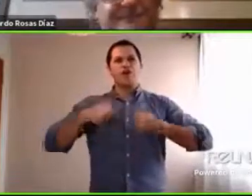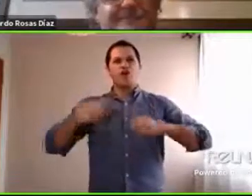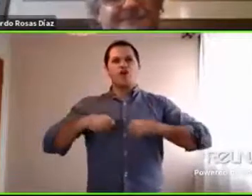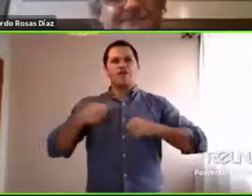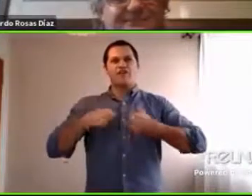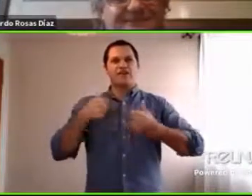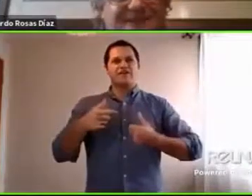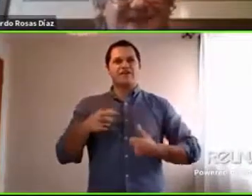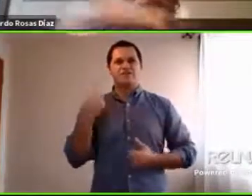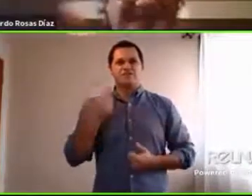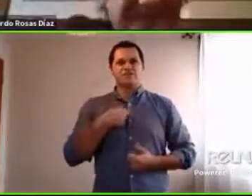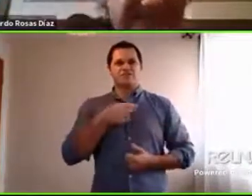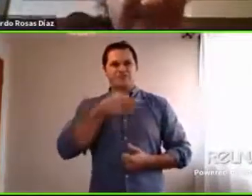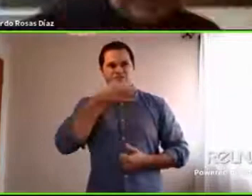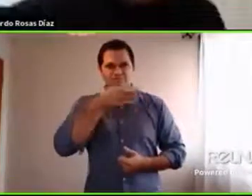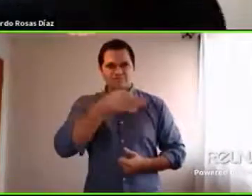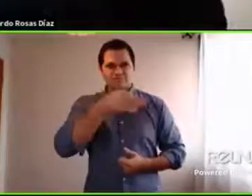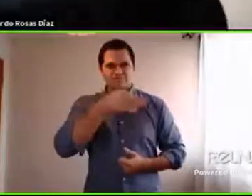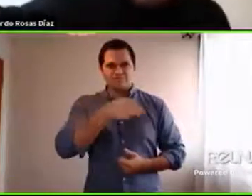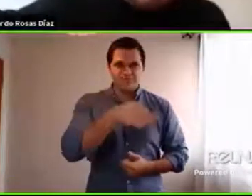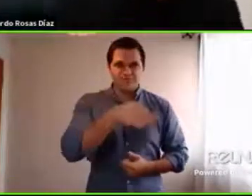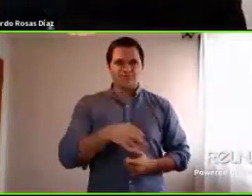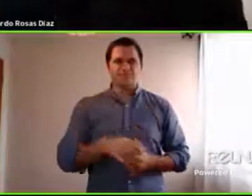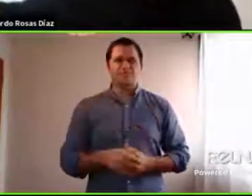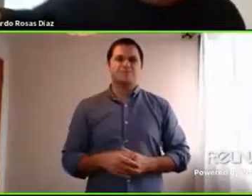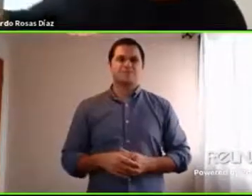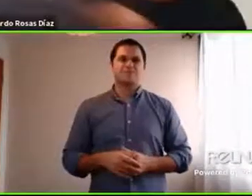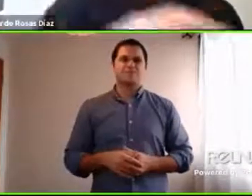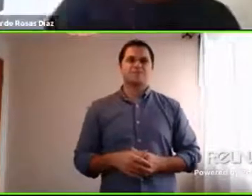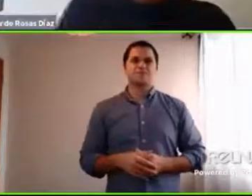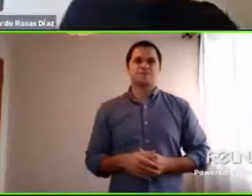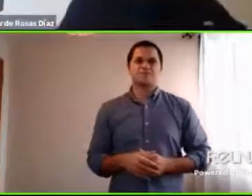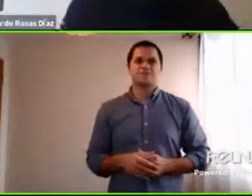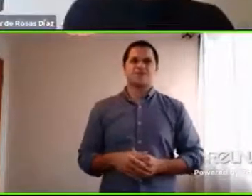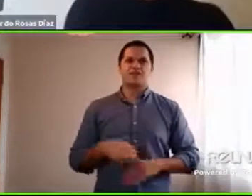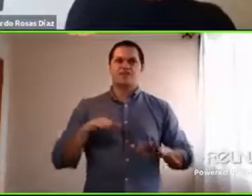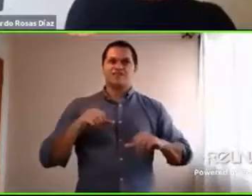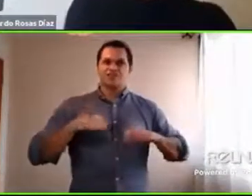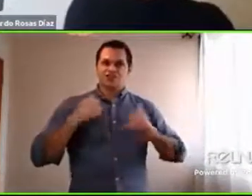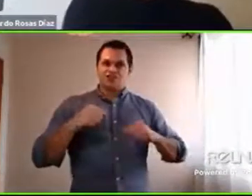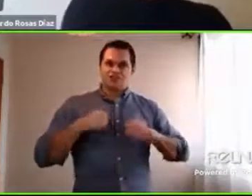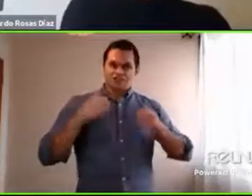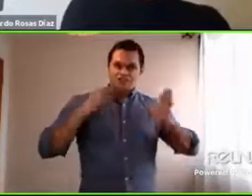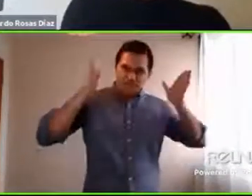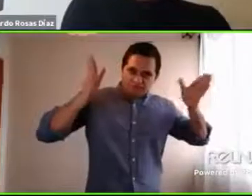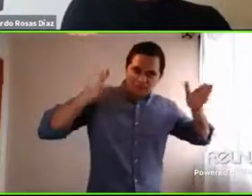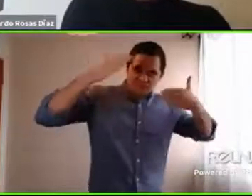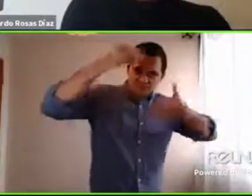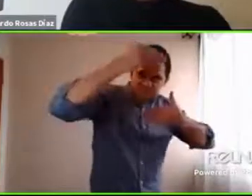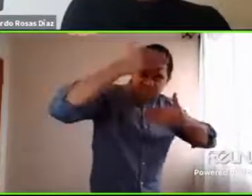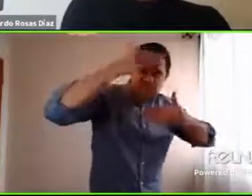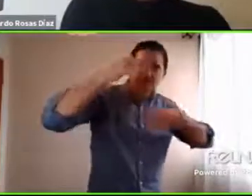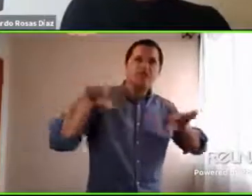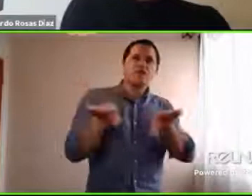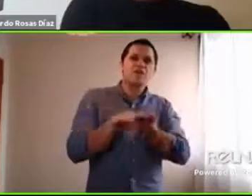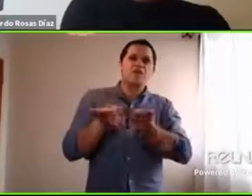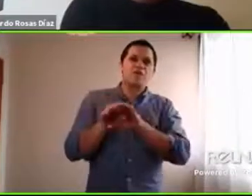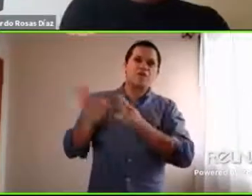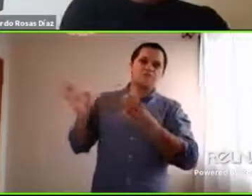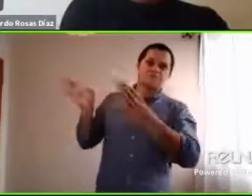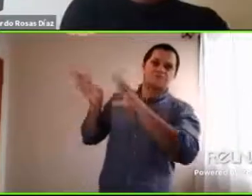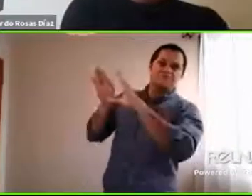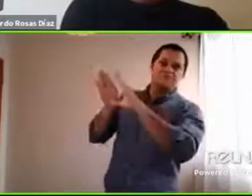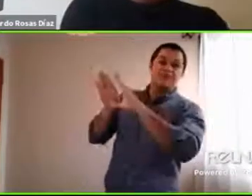descalificamos. Y están encerrados con nosotros. Están atrapados con nosotros.